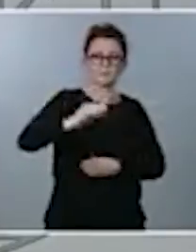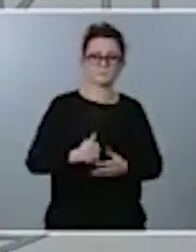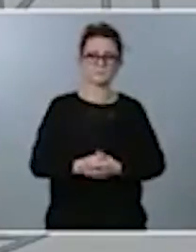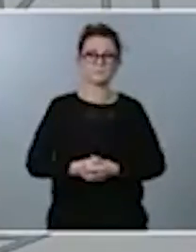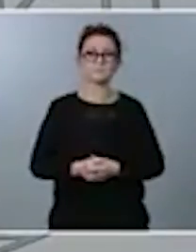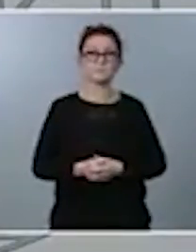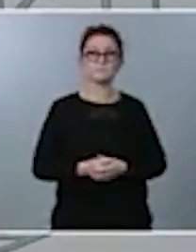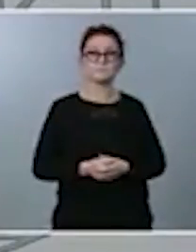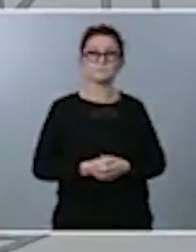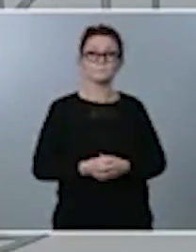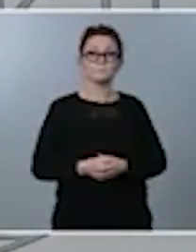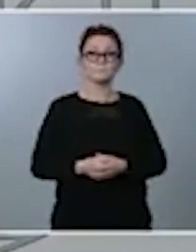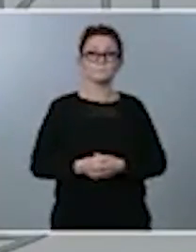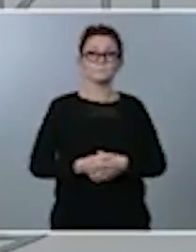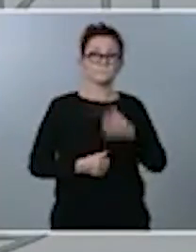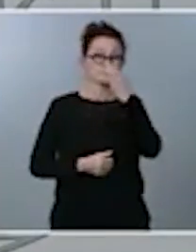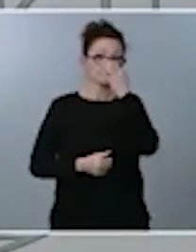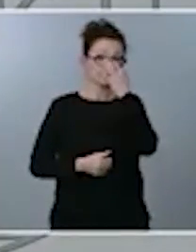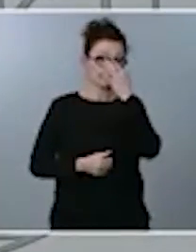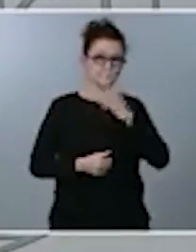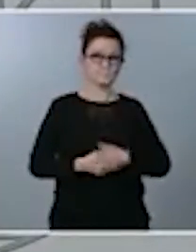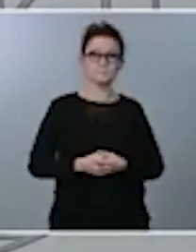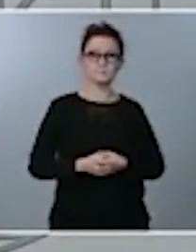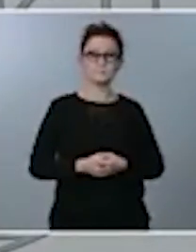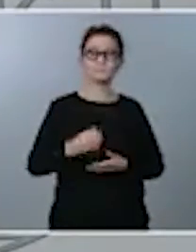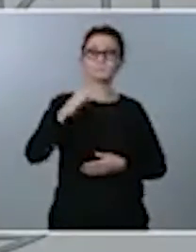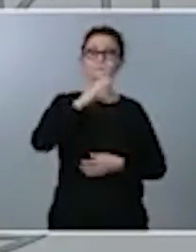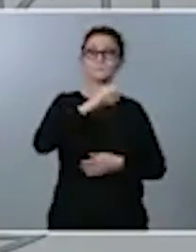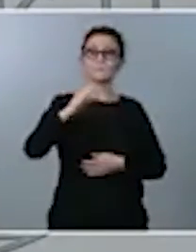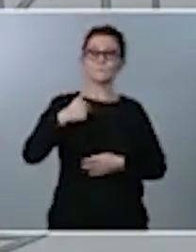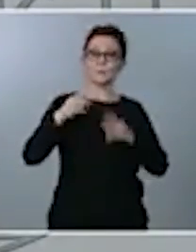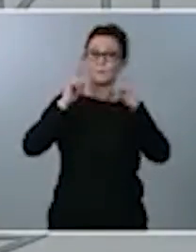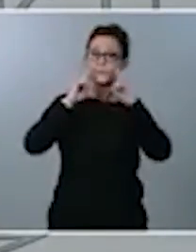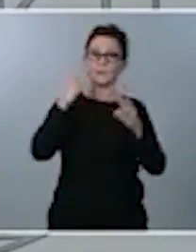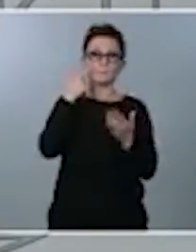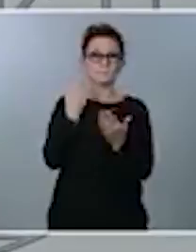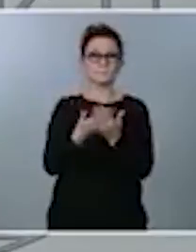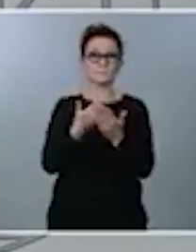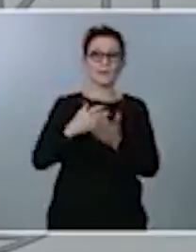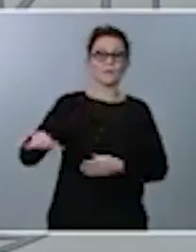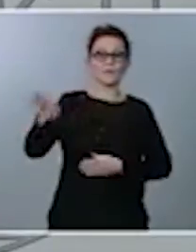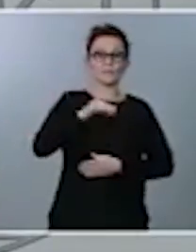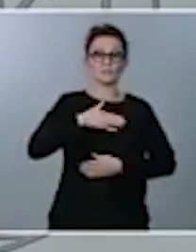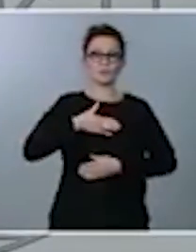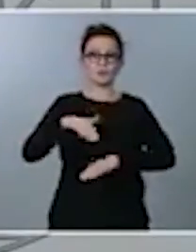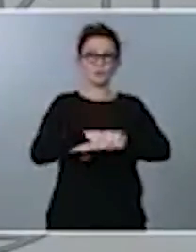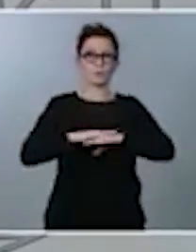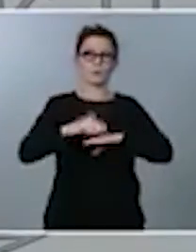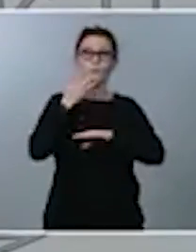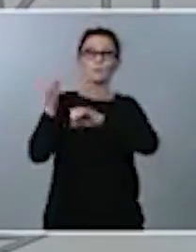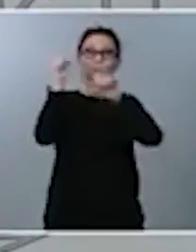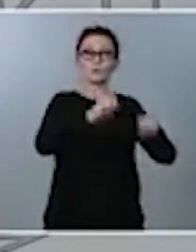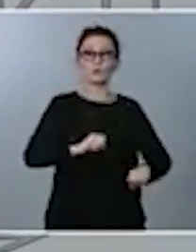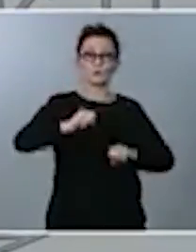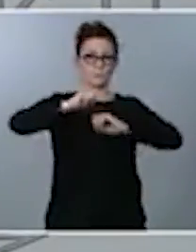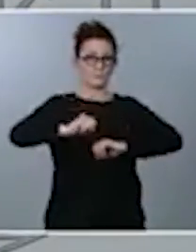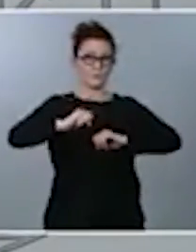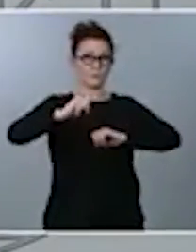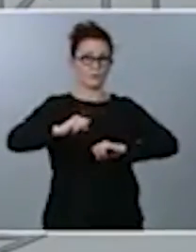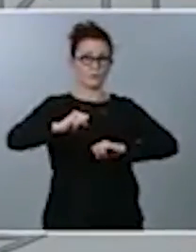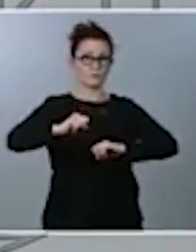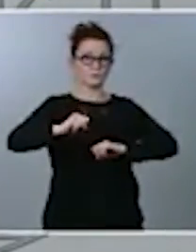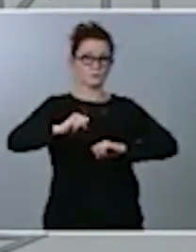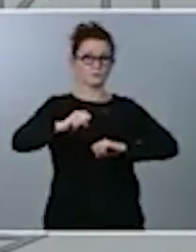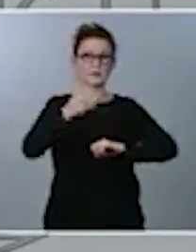Las cuentas reflejan decisiones de este Gobierno respecto, por ejemplo, a la protección de nuestros mayores, quizás el principal ejemplo,